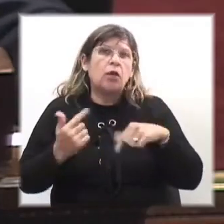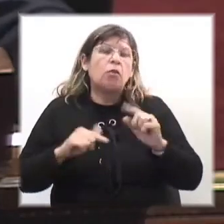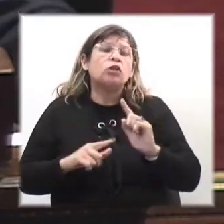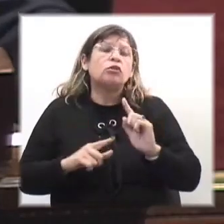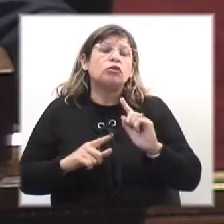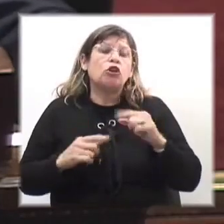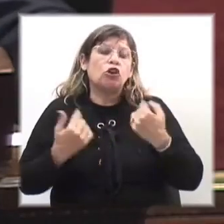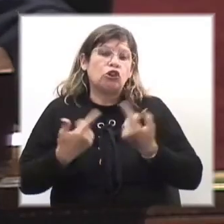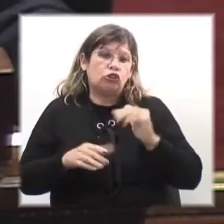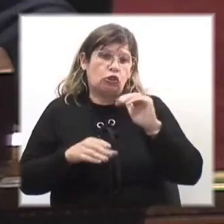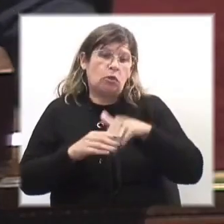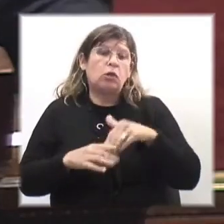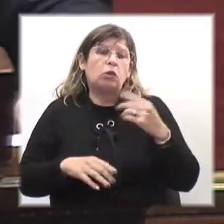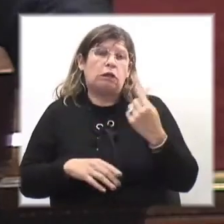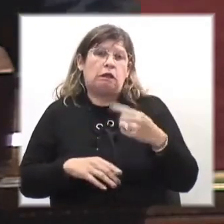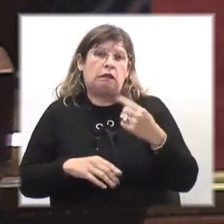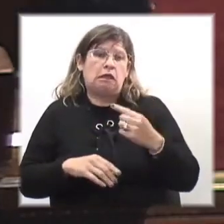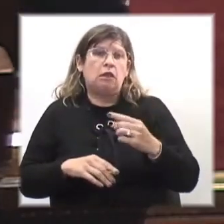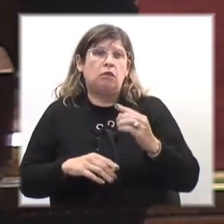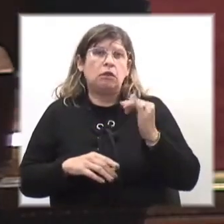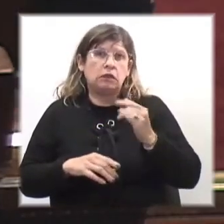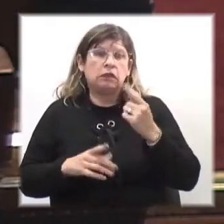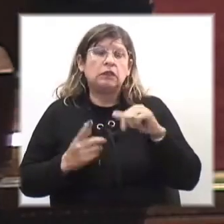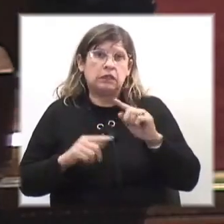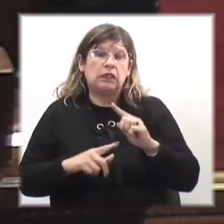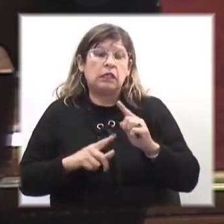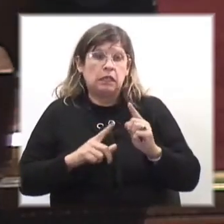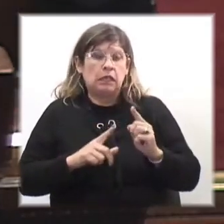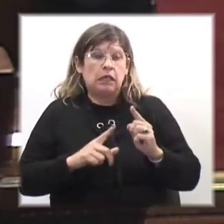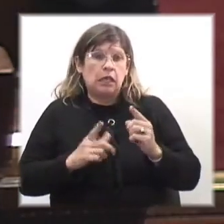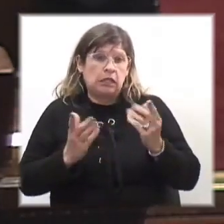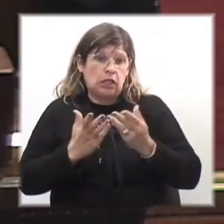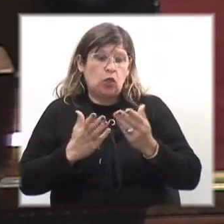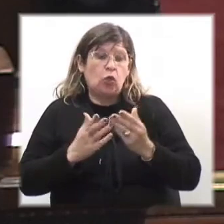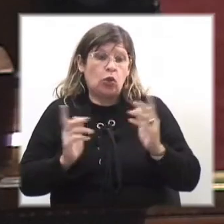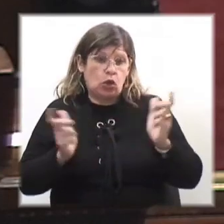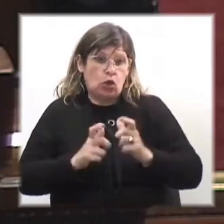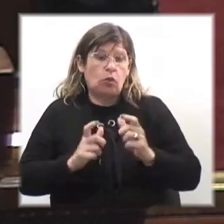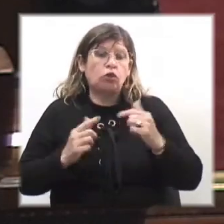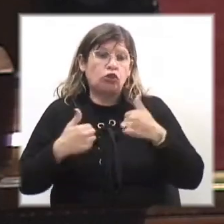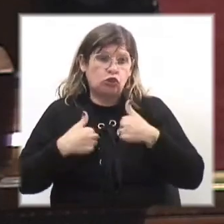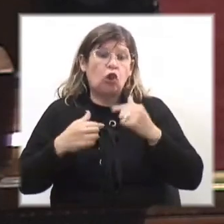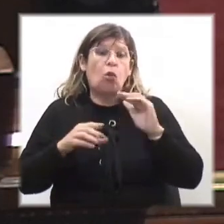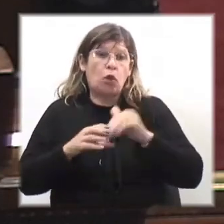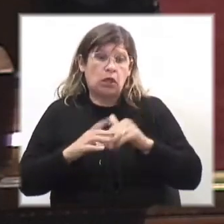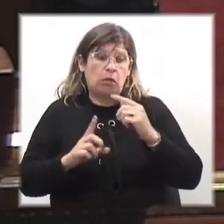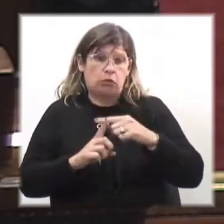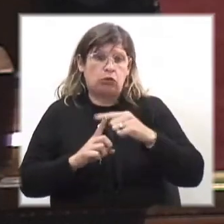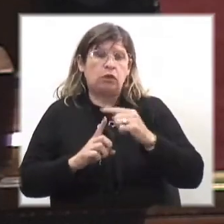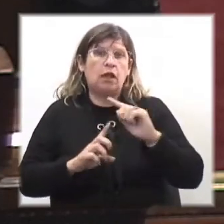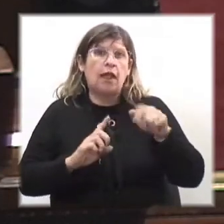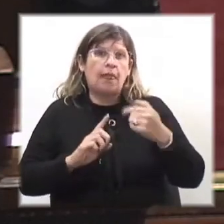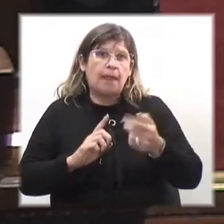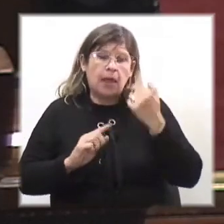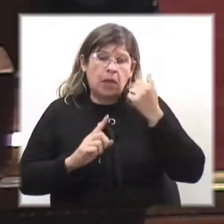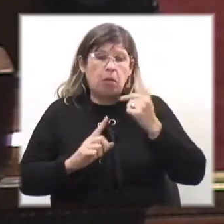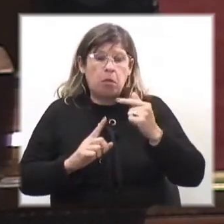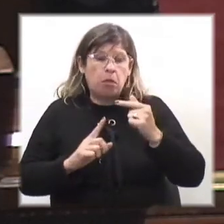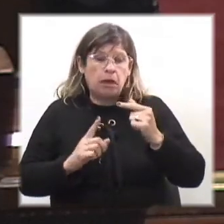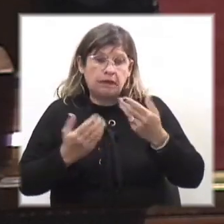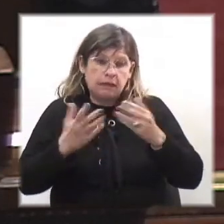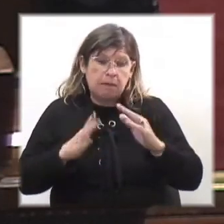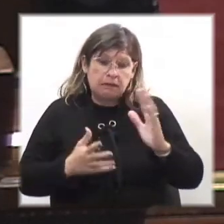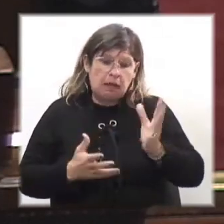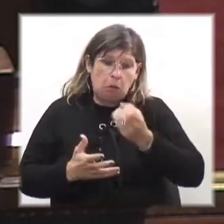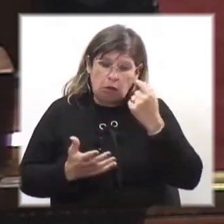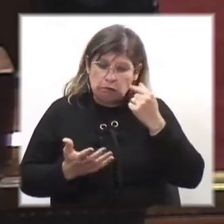negativo. Si bien sí pasó por comisión y yo en comisión lo voté positivo, después empezamos a encontrar cosas en este